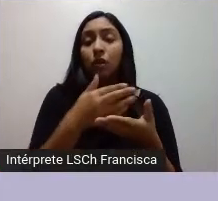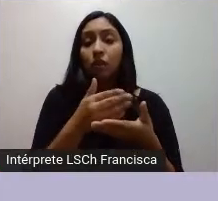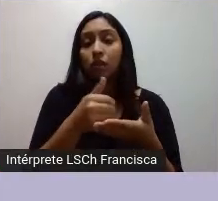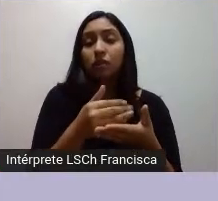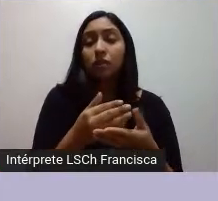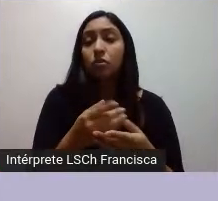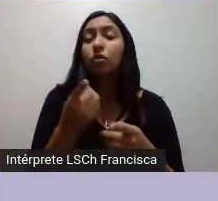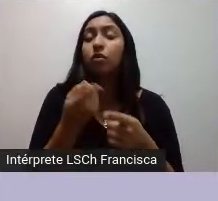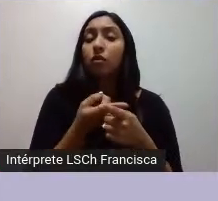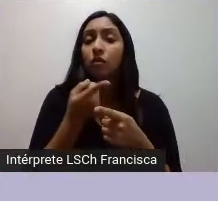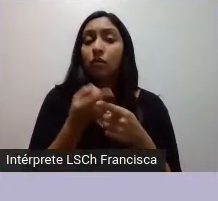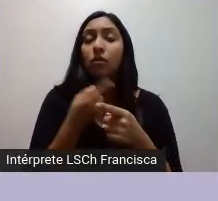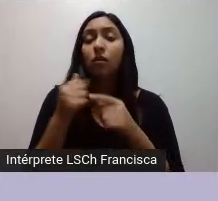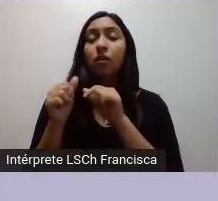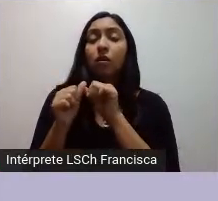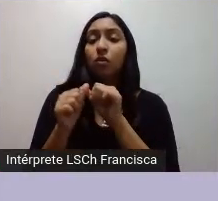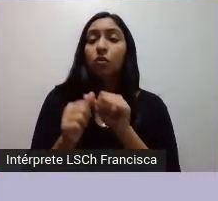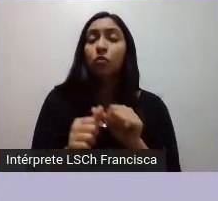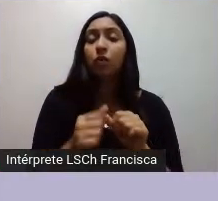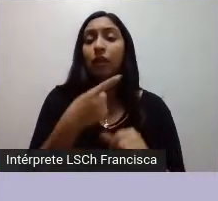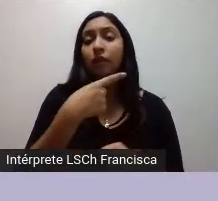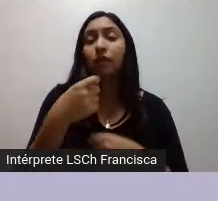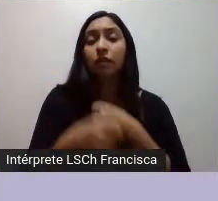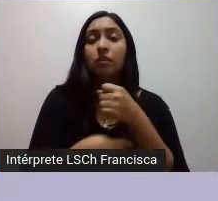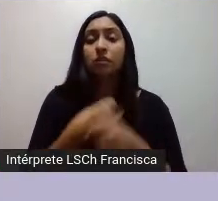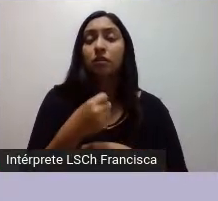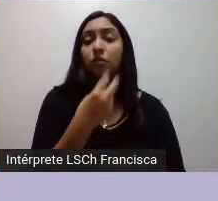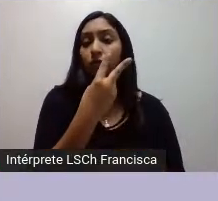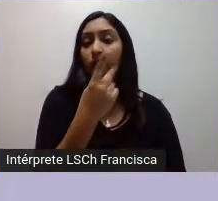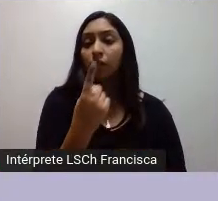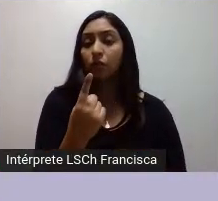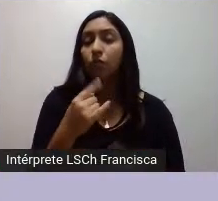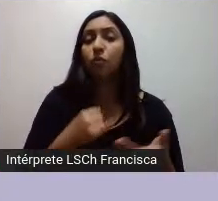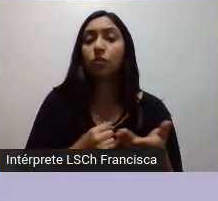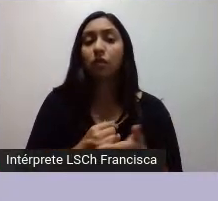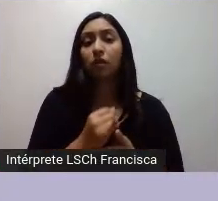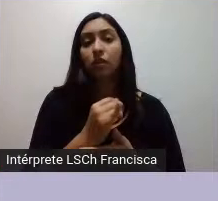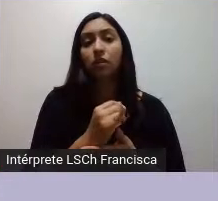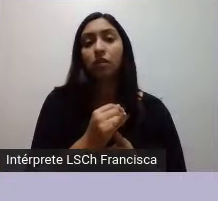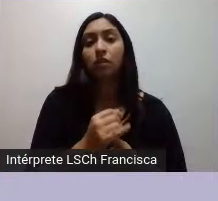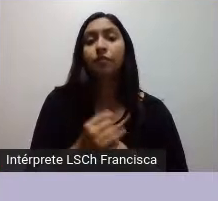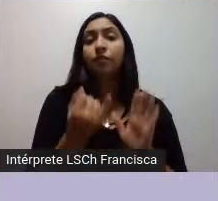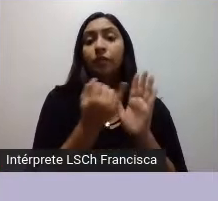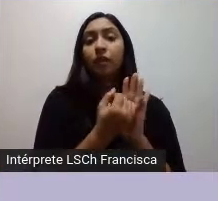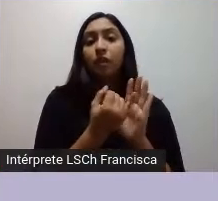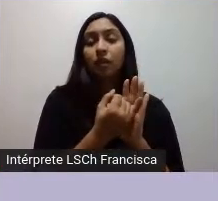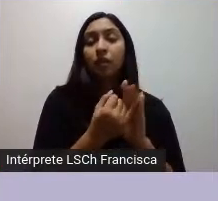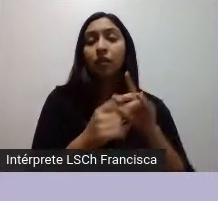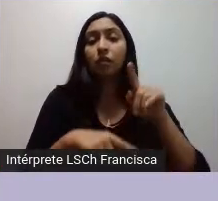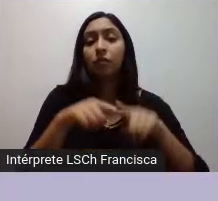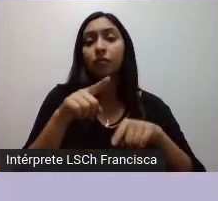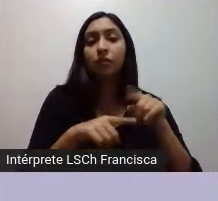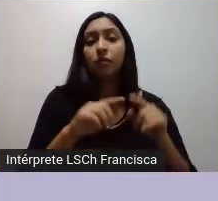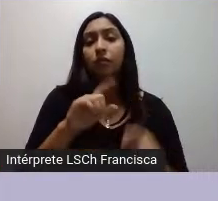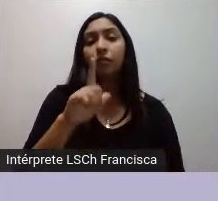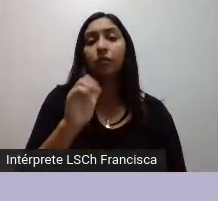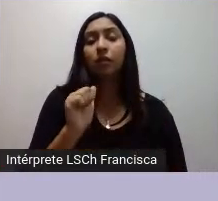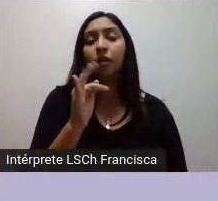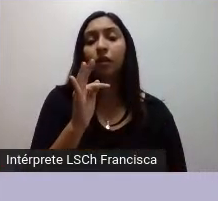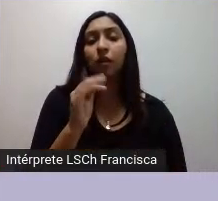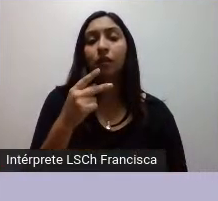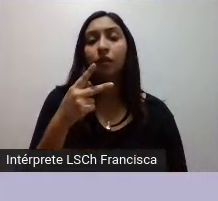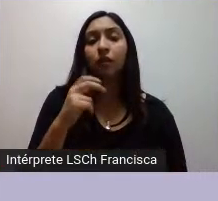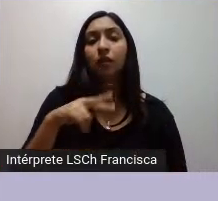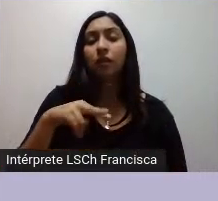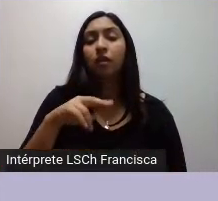década durante el siglo XXI a principios del siglo XXI identidad que era la afquenche la corporación enama y